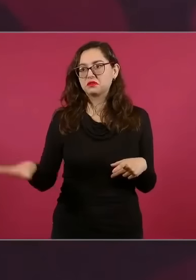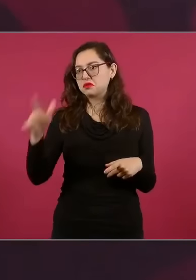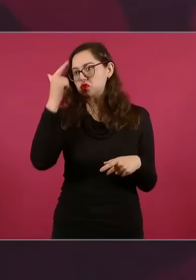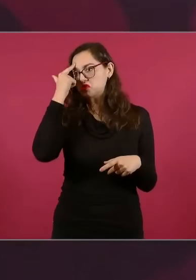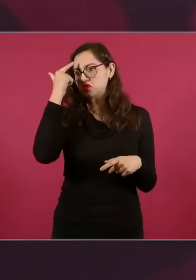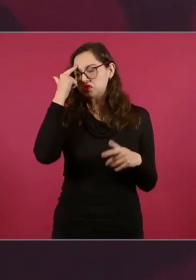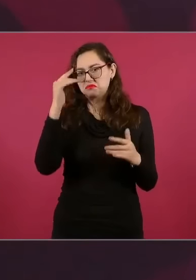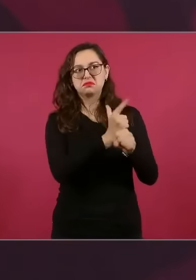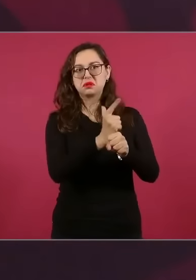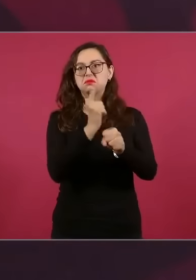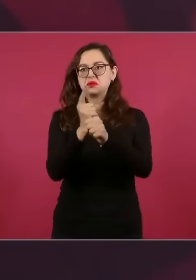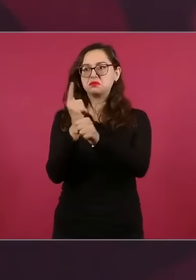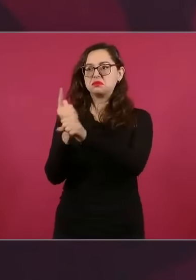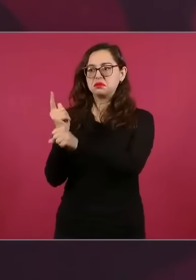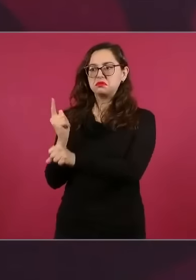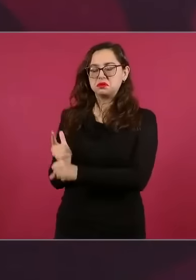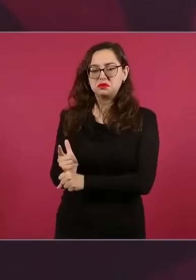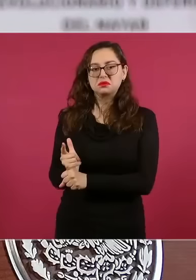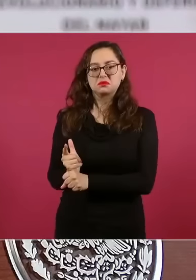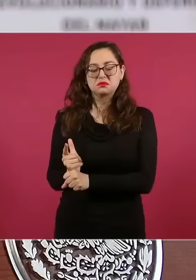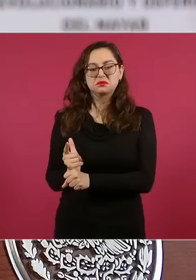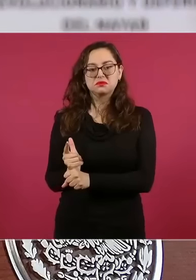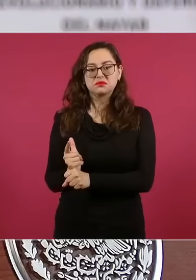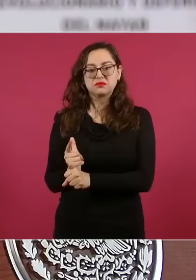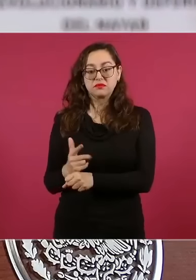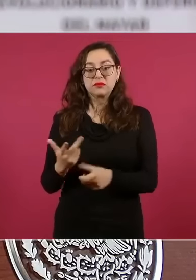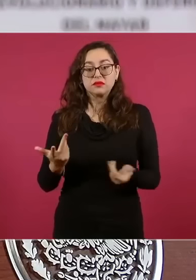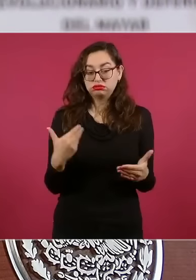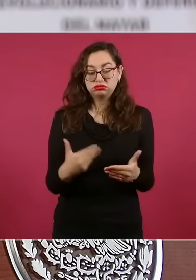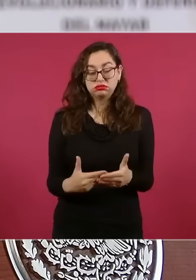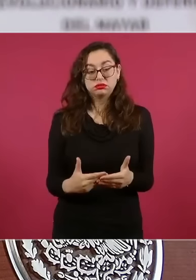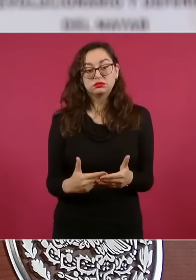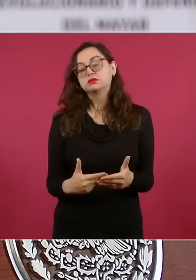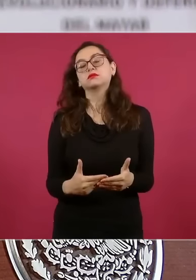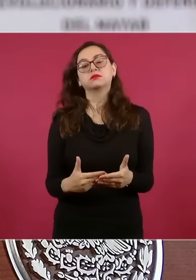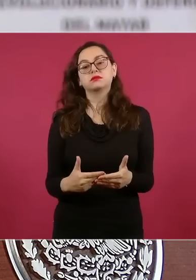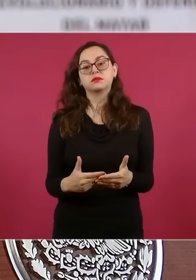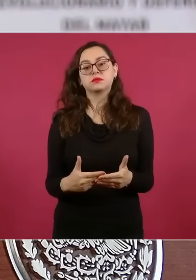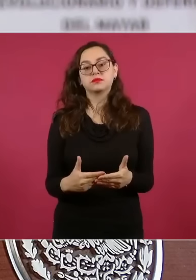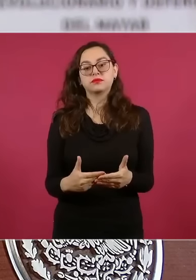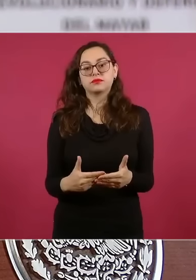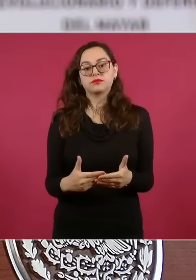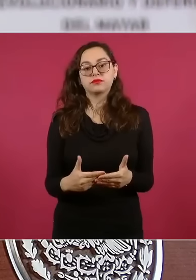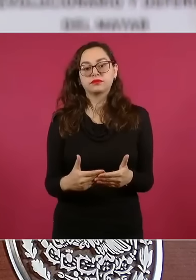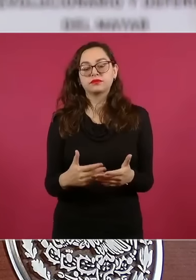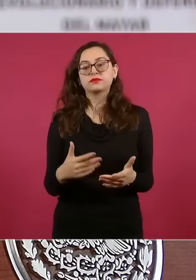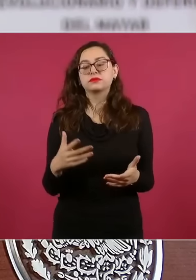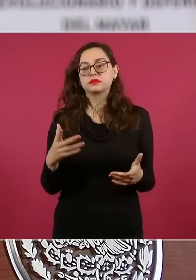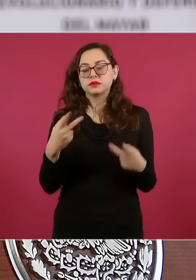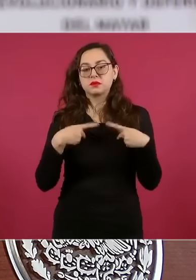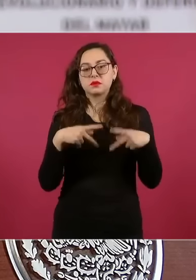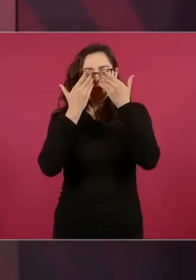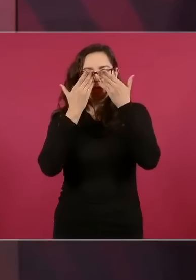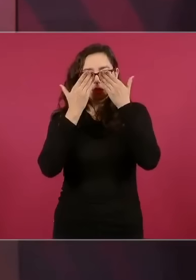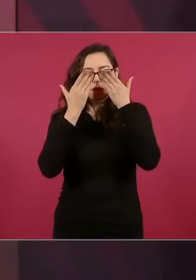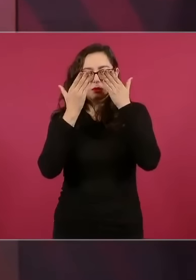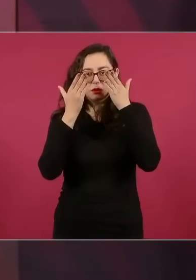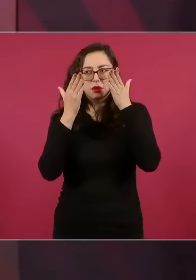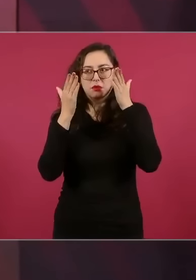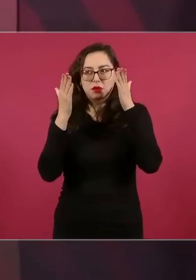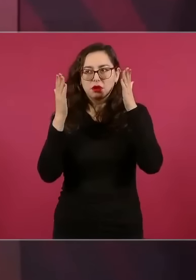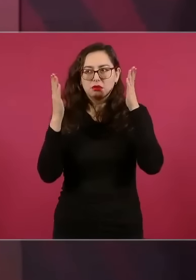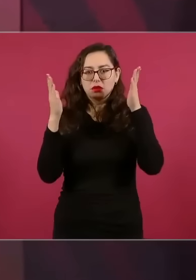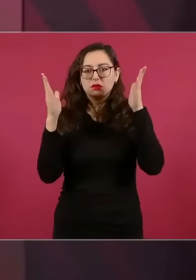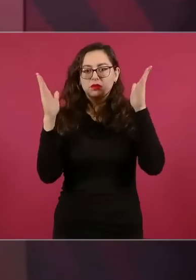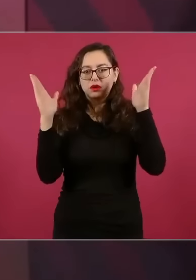del mundo porque aquí en los últimos años se llevó a cabo una revolución de las conciencias este es